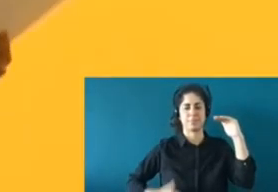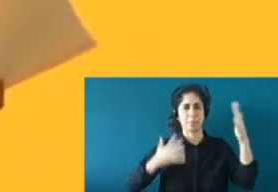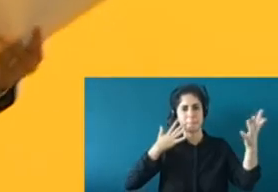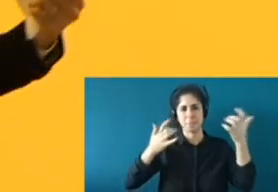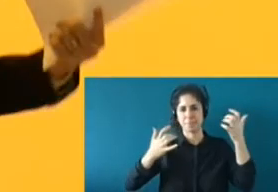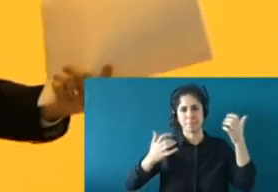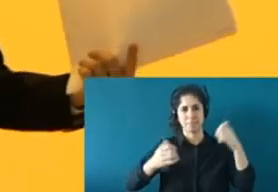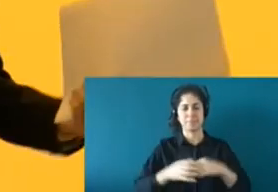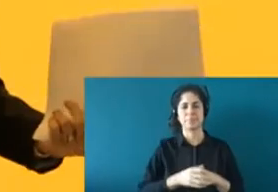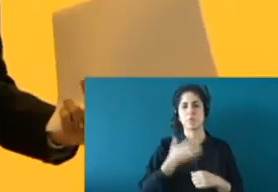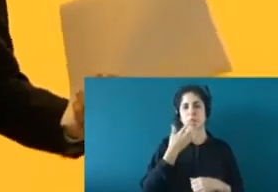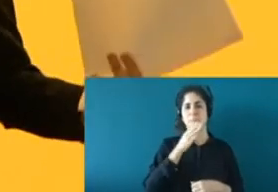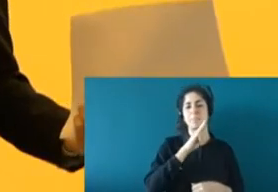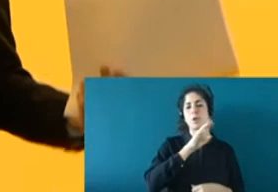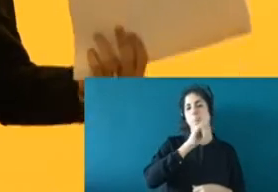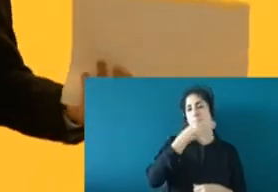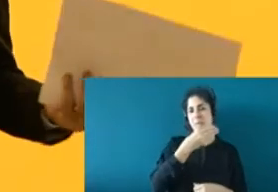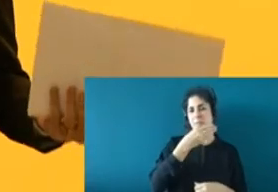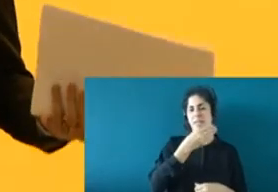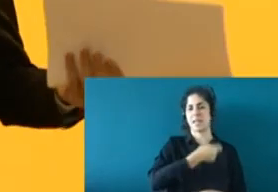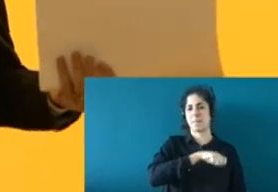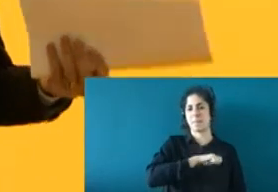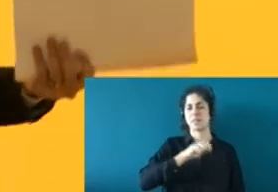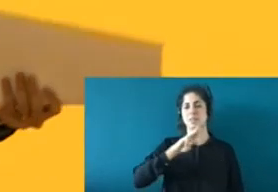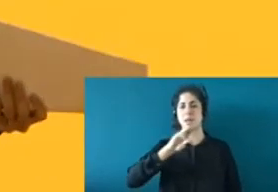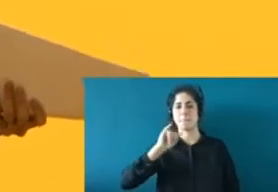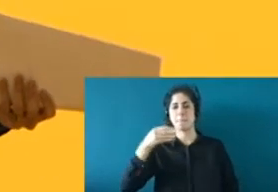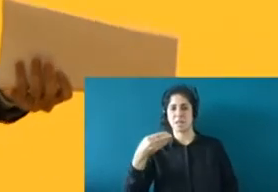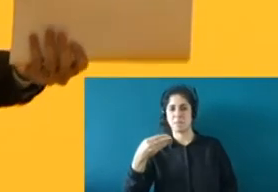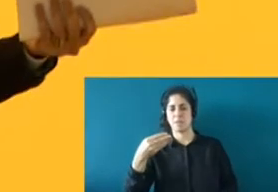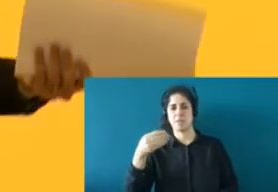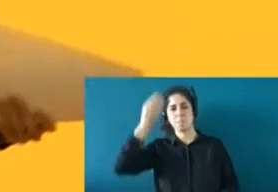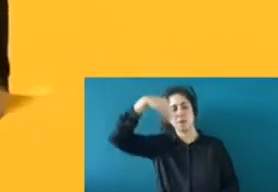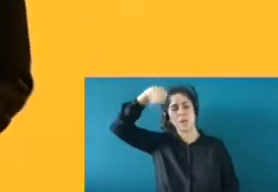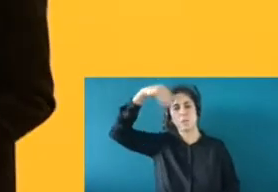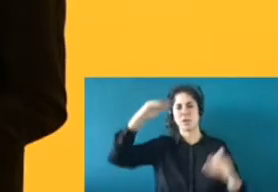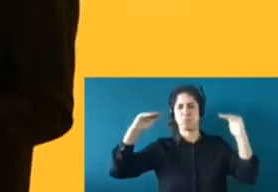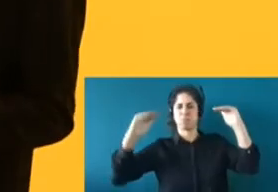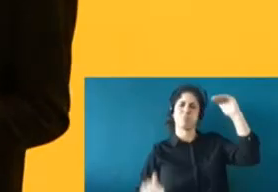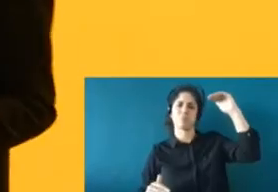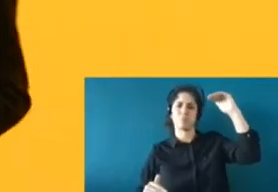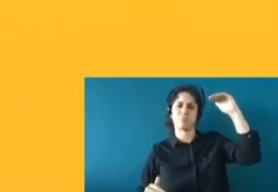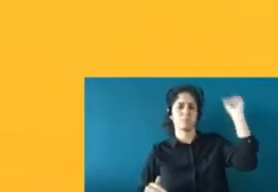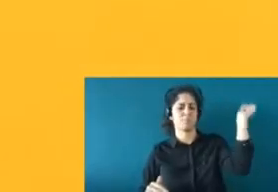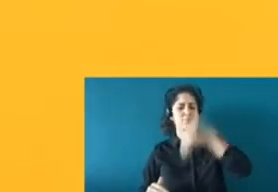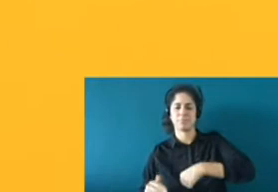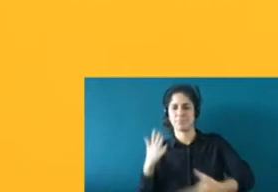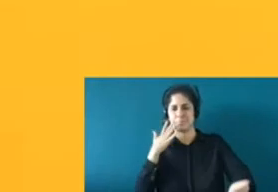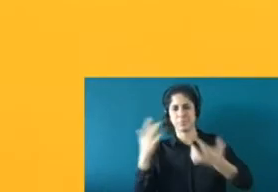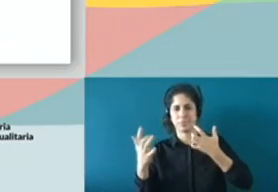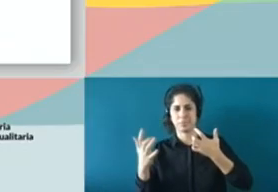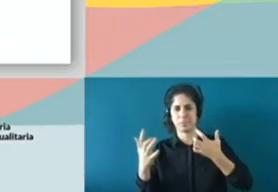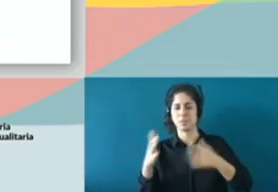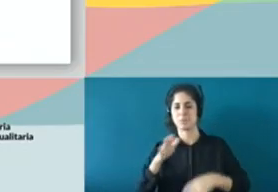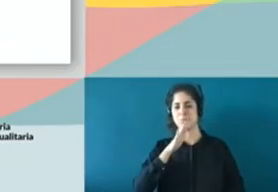PIB entre España y Marruecos es súper, o sea, hay un contraste muy alto. Por tanto, pues, creo que